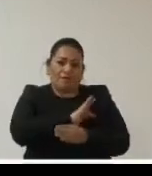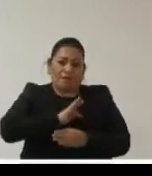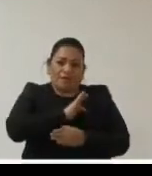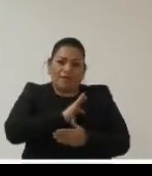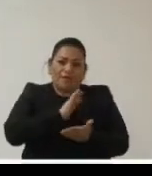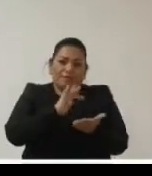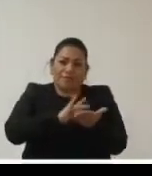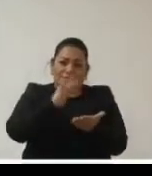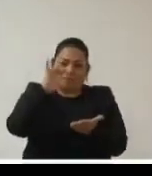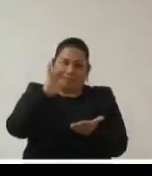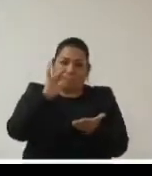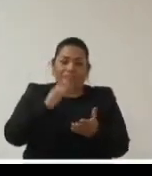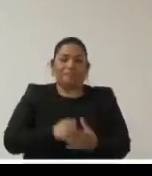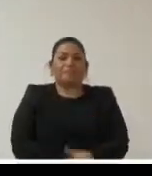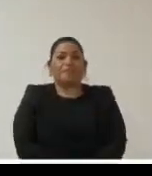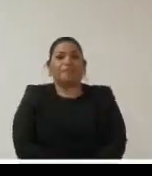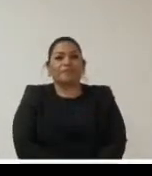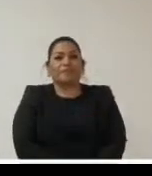gracias felicidades